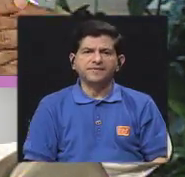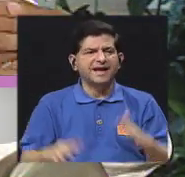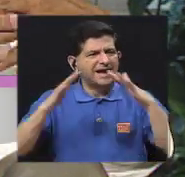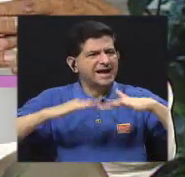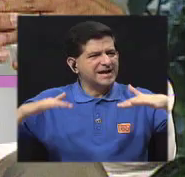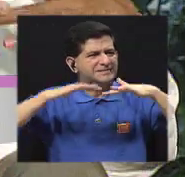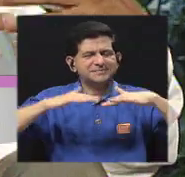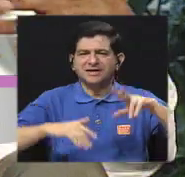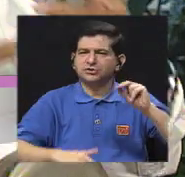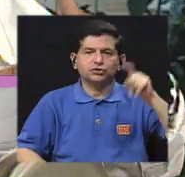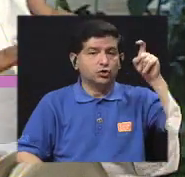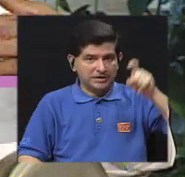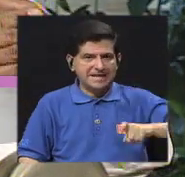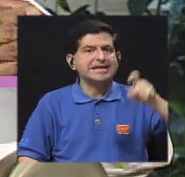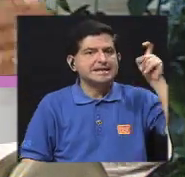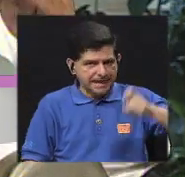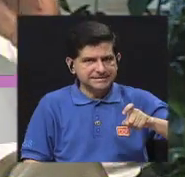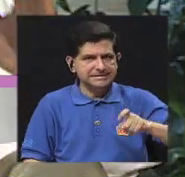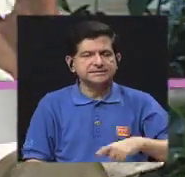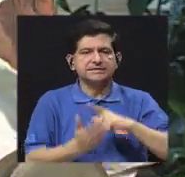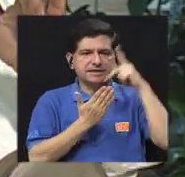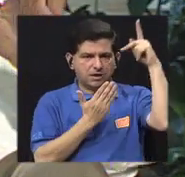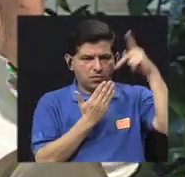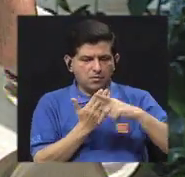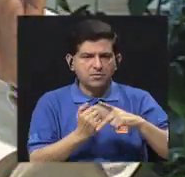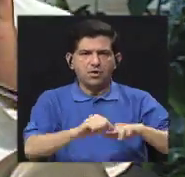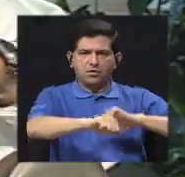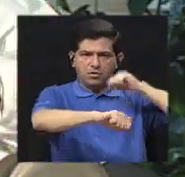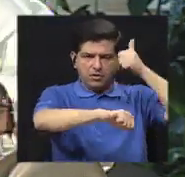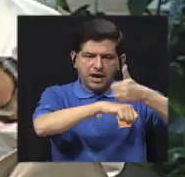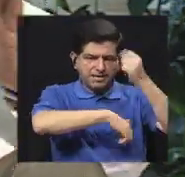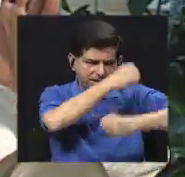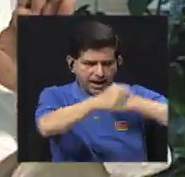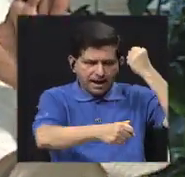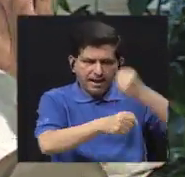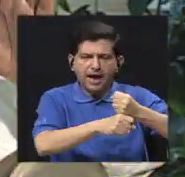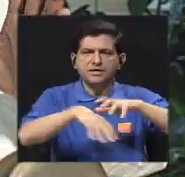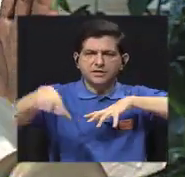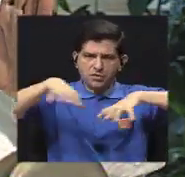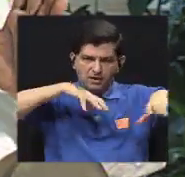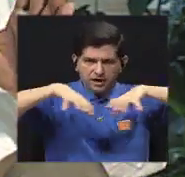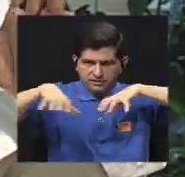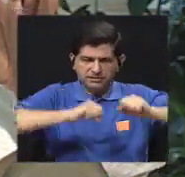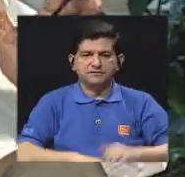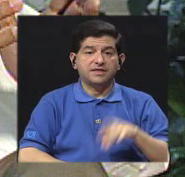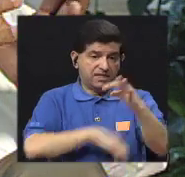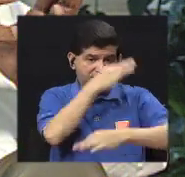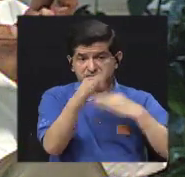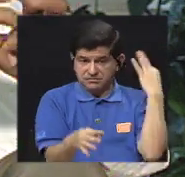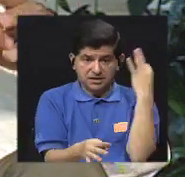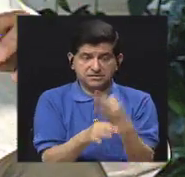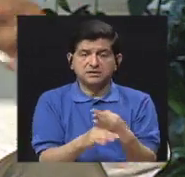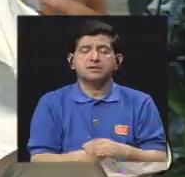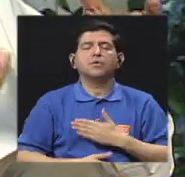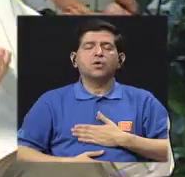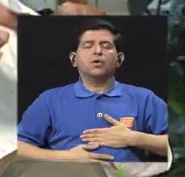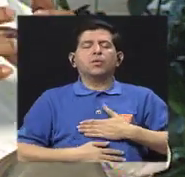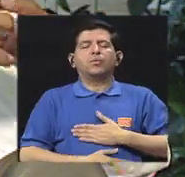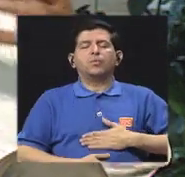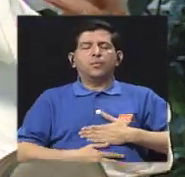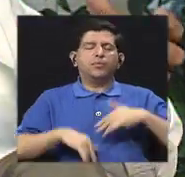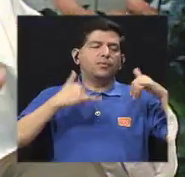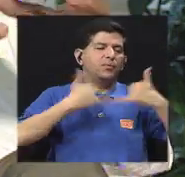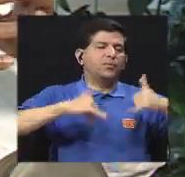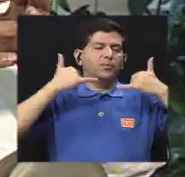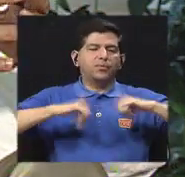espacios, es una necesidad de programar durante el año actividades de ese tipo, tipo lúdicas,